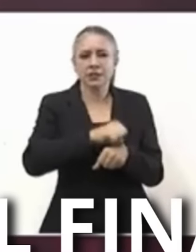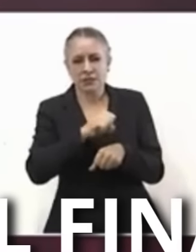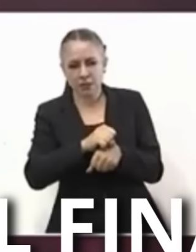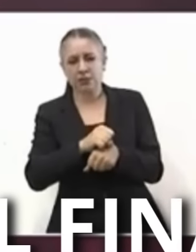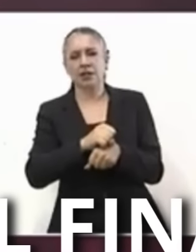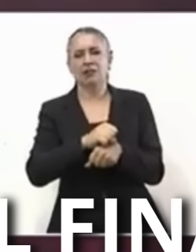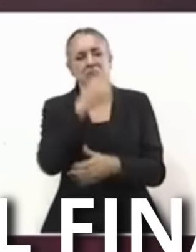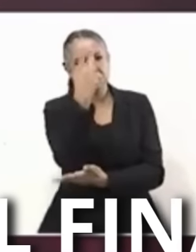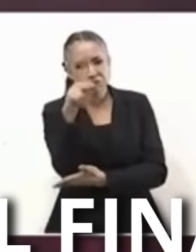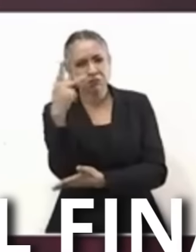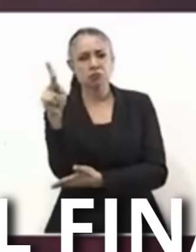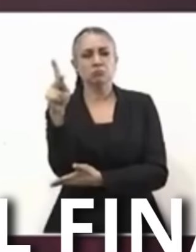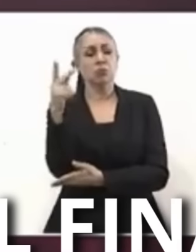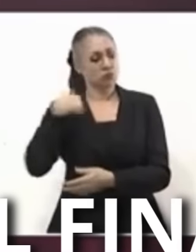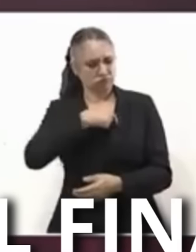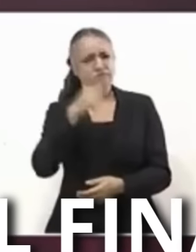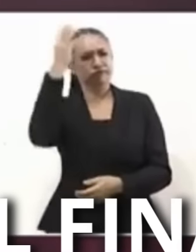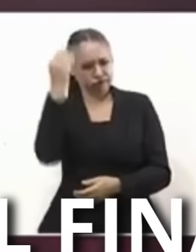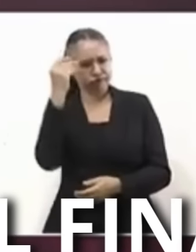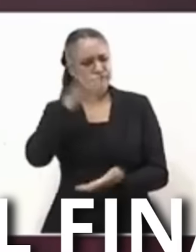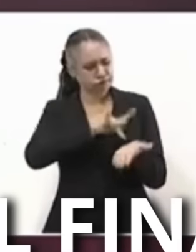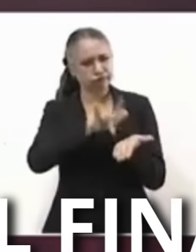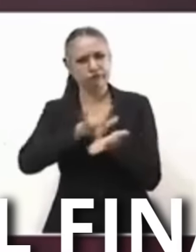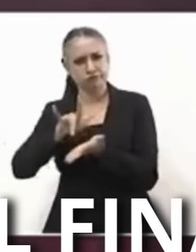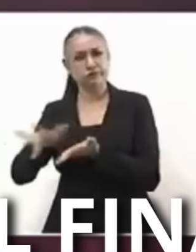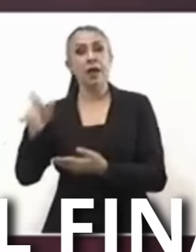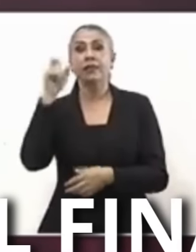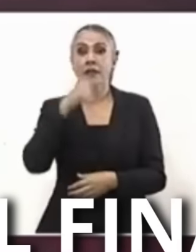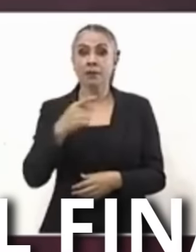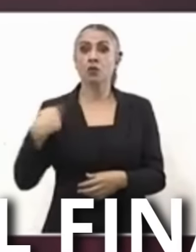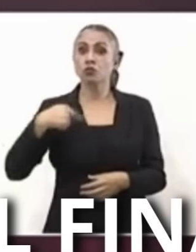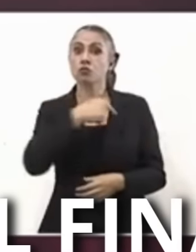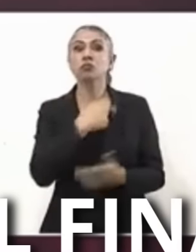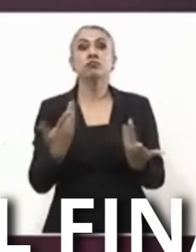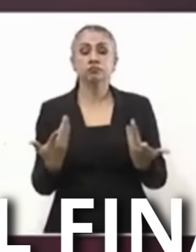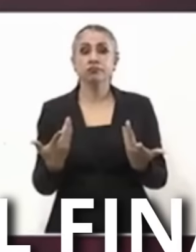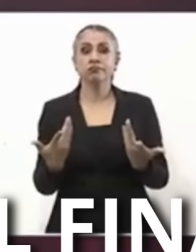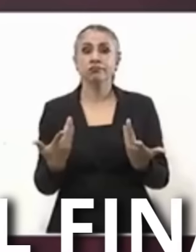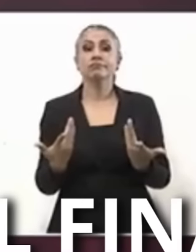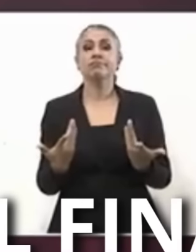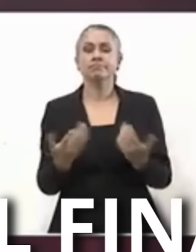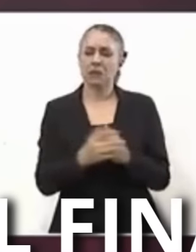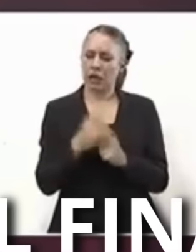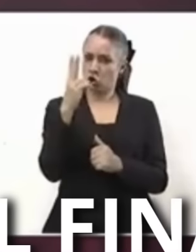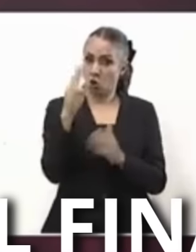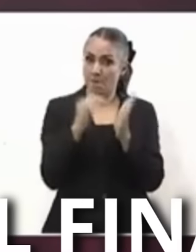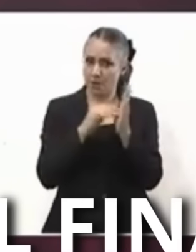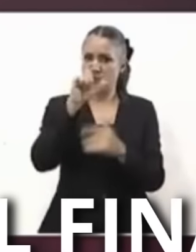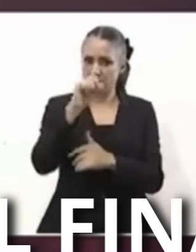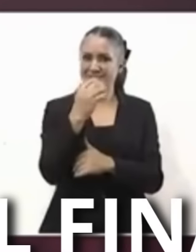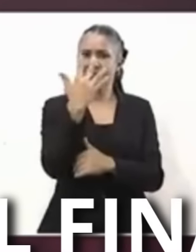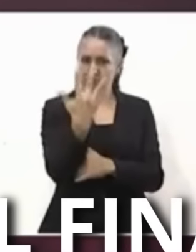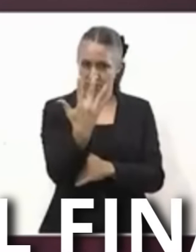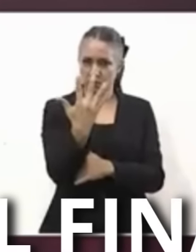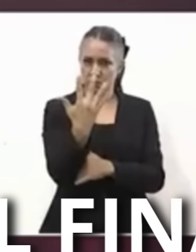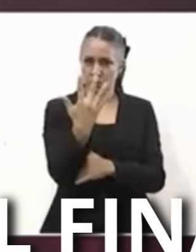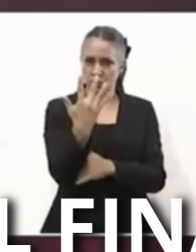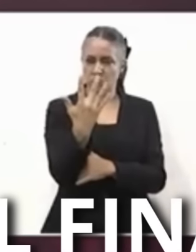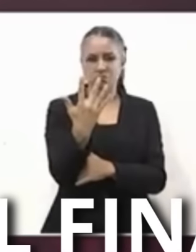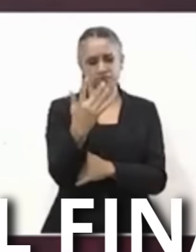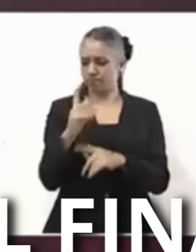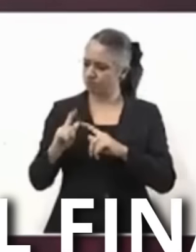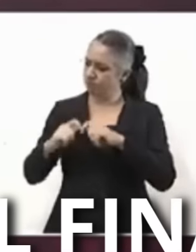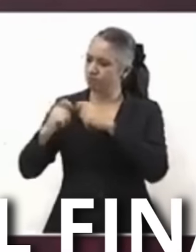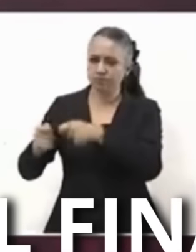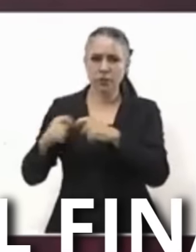secundaria Y vamos también A contratar A partir Del 2025 A médicos